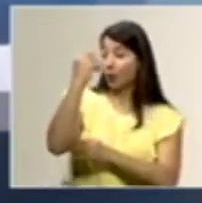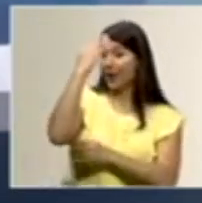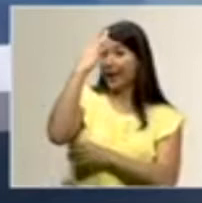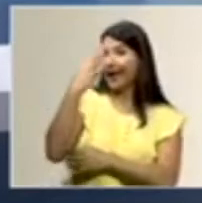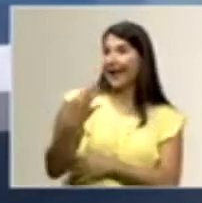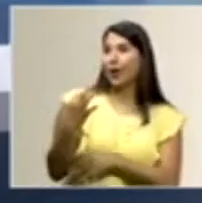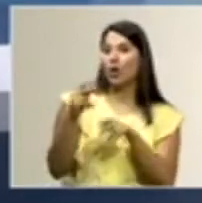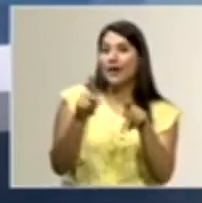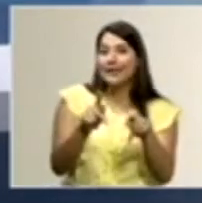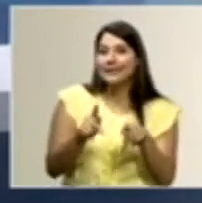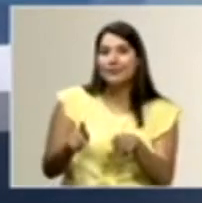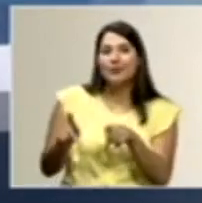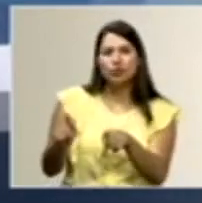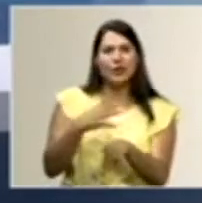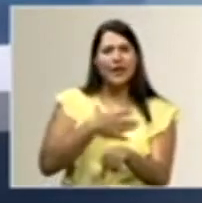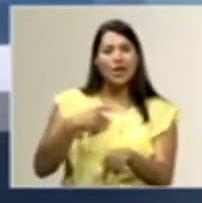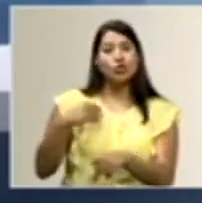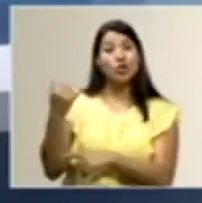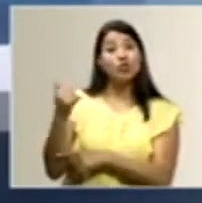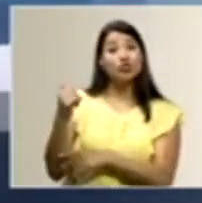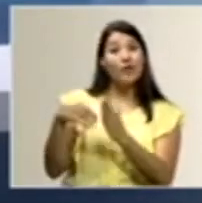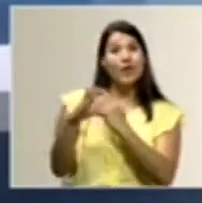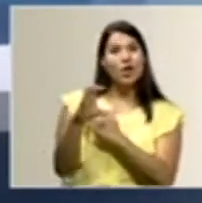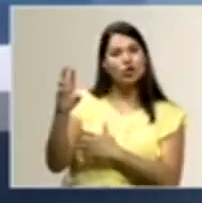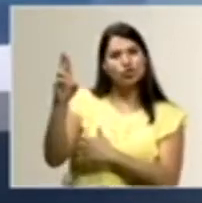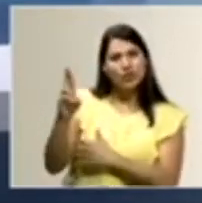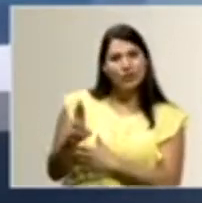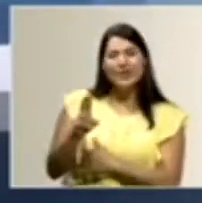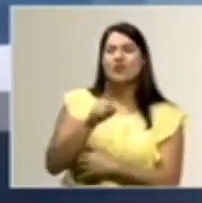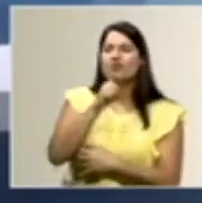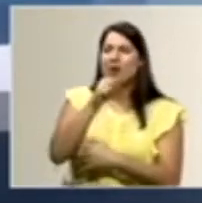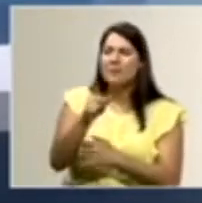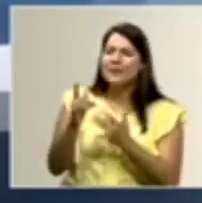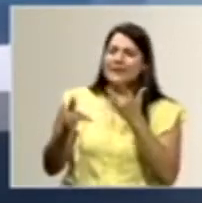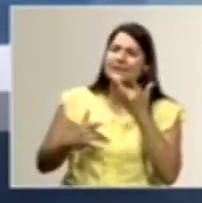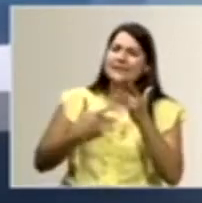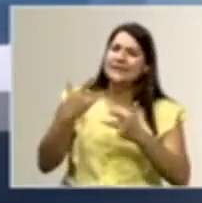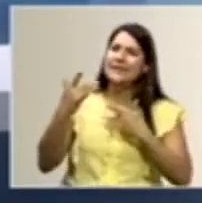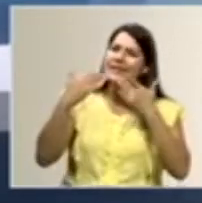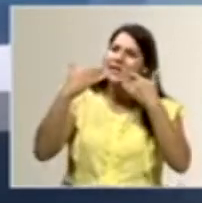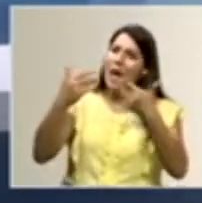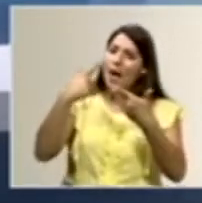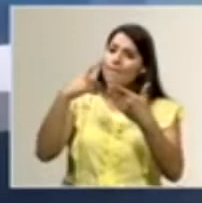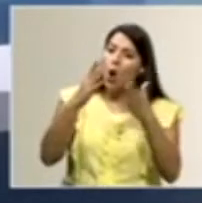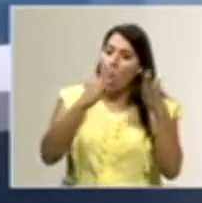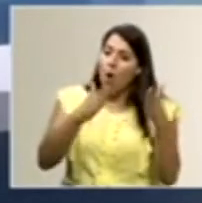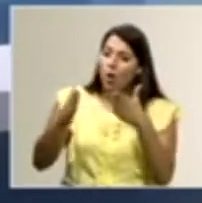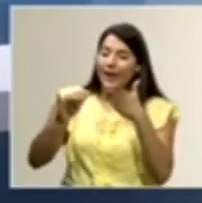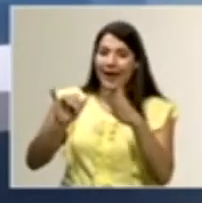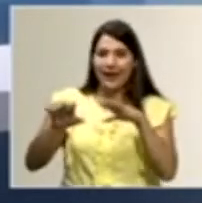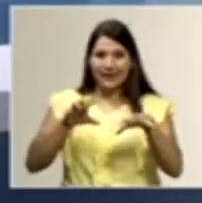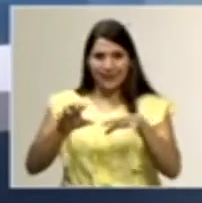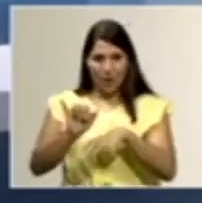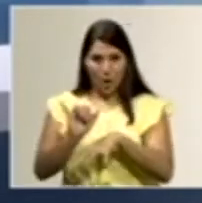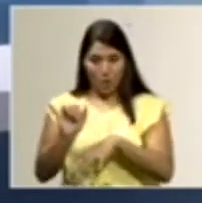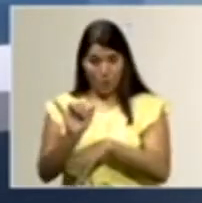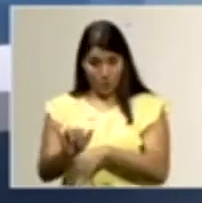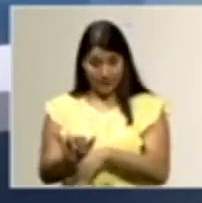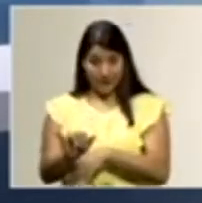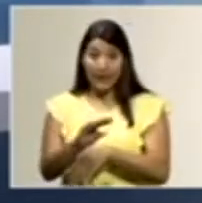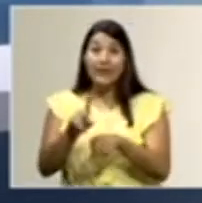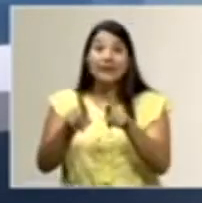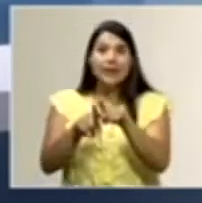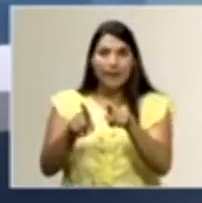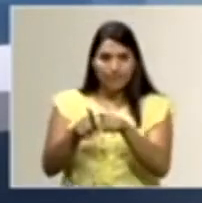los aficionados del surf en Costa Rica agradecen cuando a la federación se trae ese tipo de eventos, y también, ¿por qué no decirlo?, el